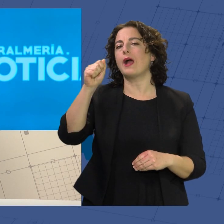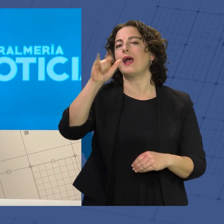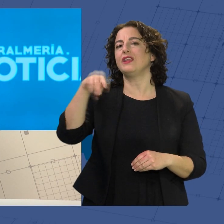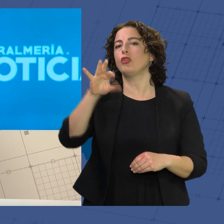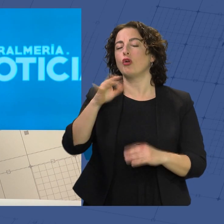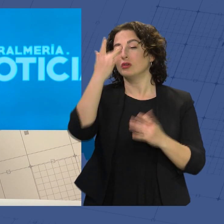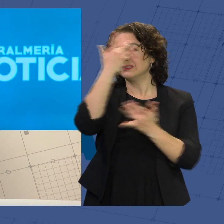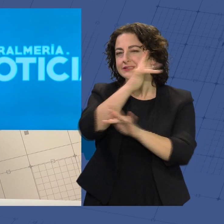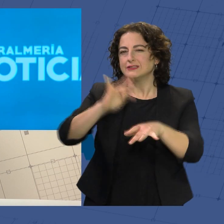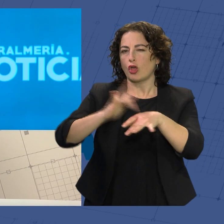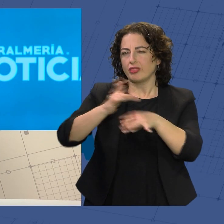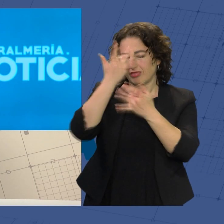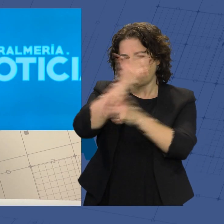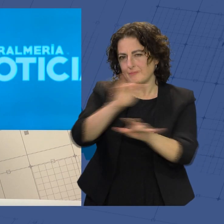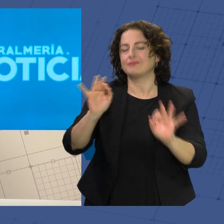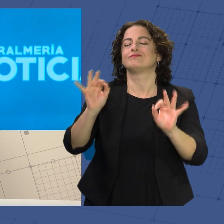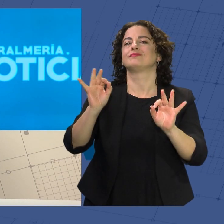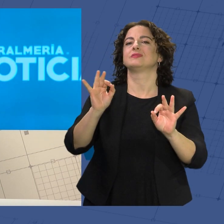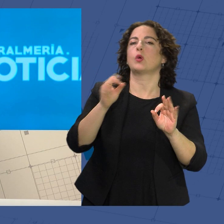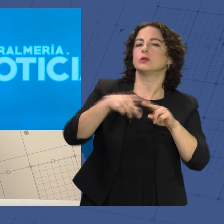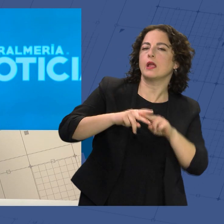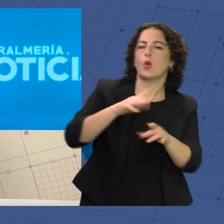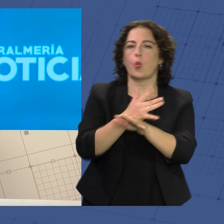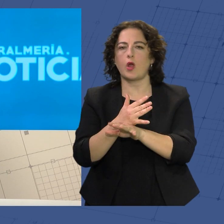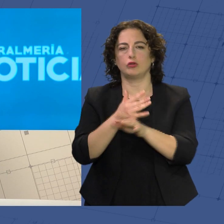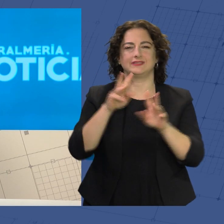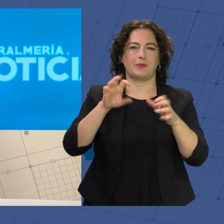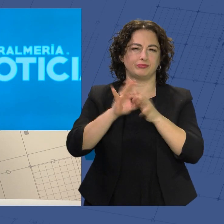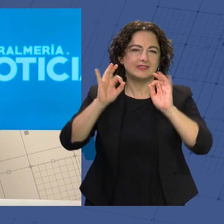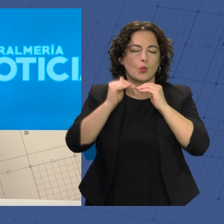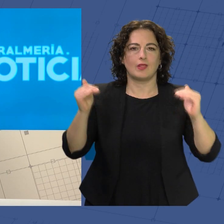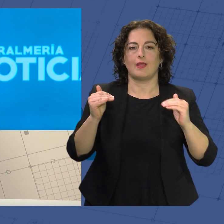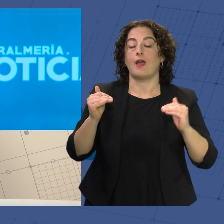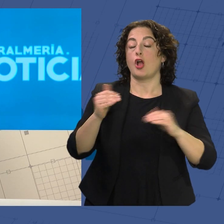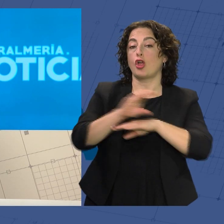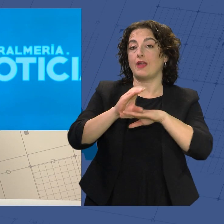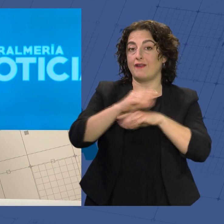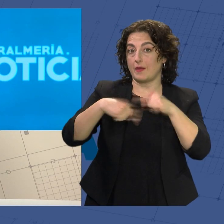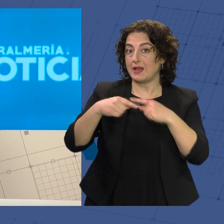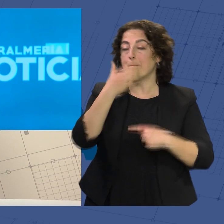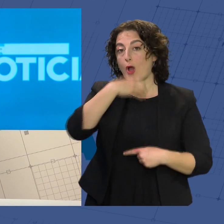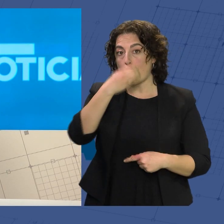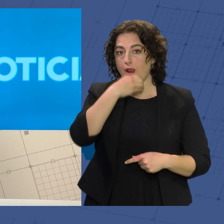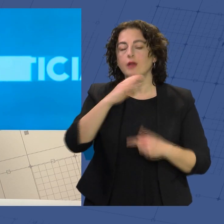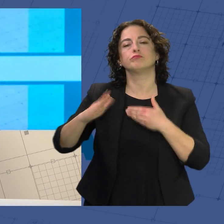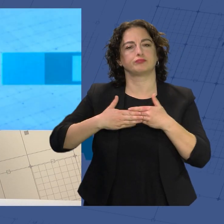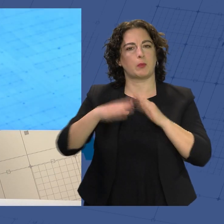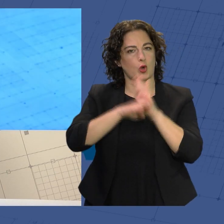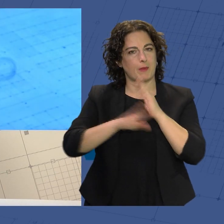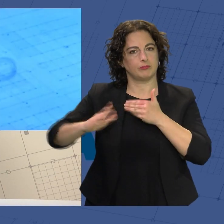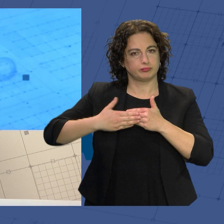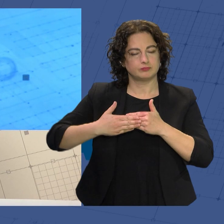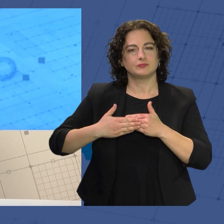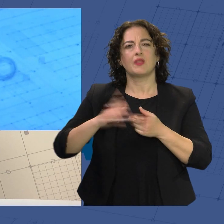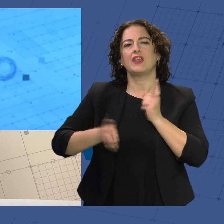través de juegos y talleres sobre la igualdad. La concejala de familia, Paola Lainez, ha clausurado el programa que dirige